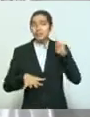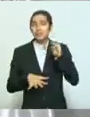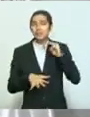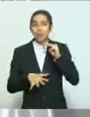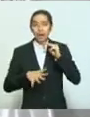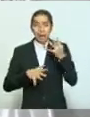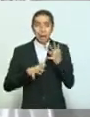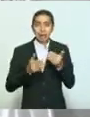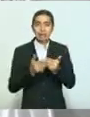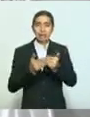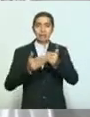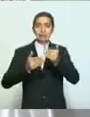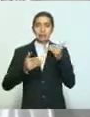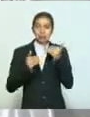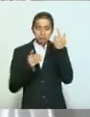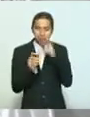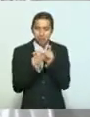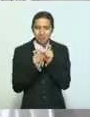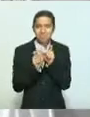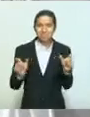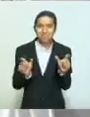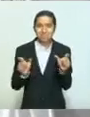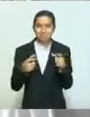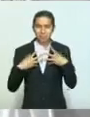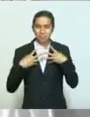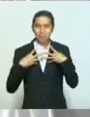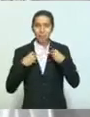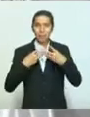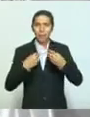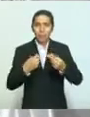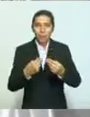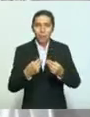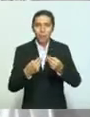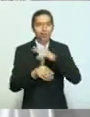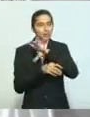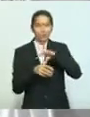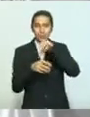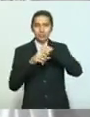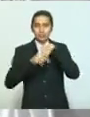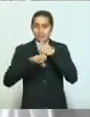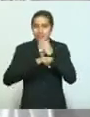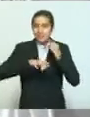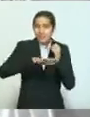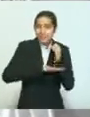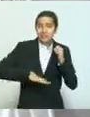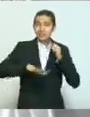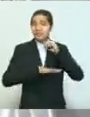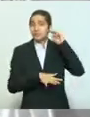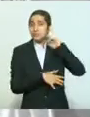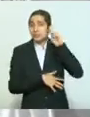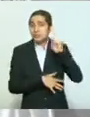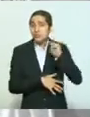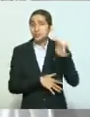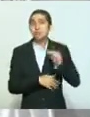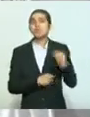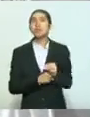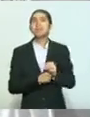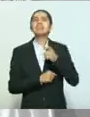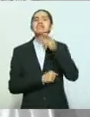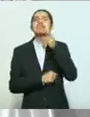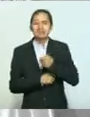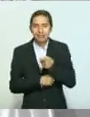medidas para contener el contagio en todo el territorio del Estado de la